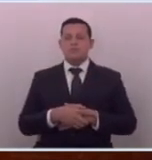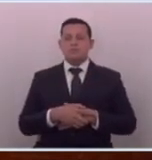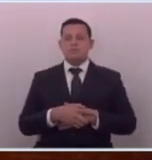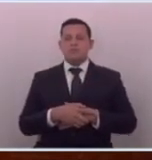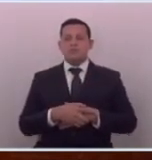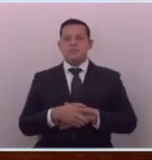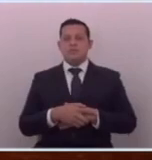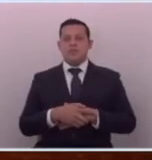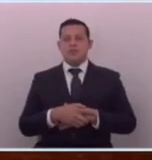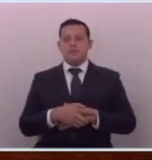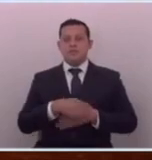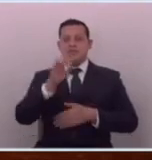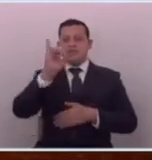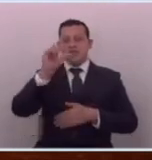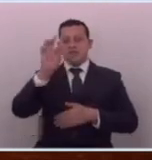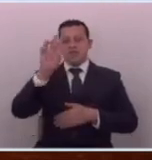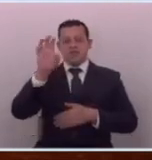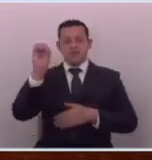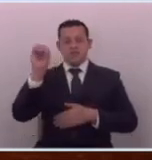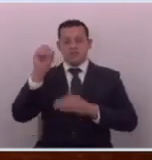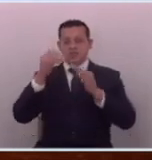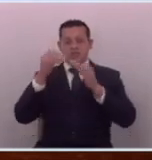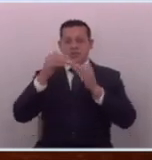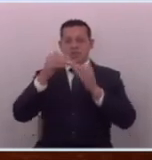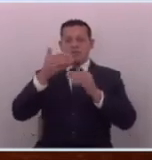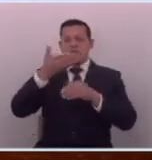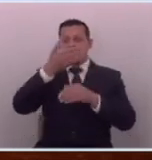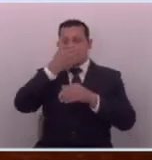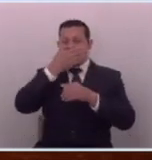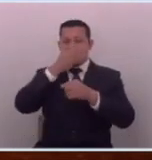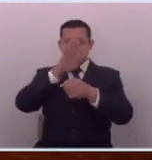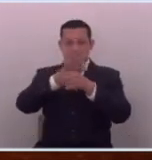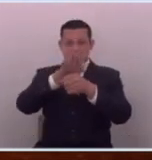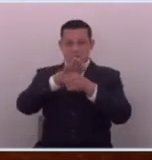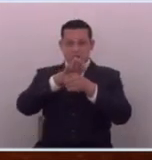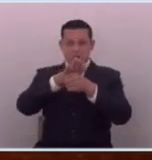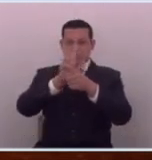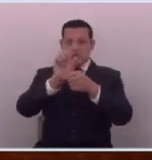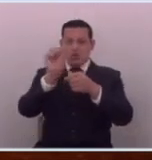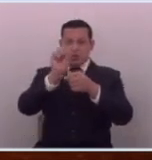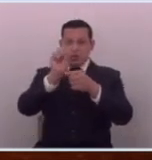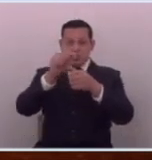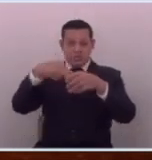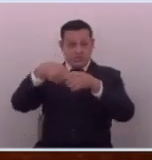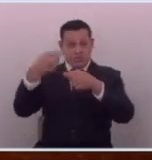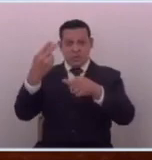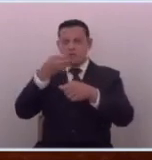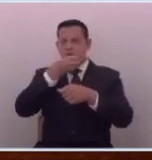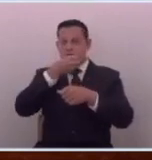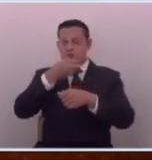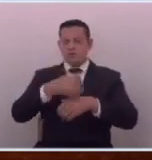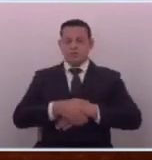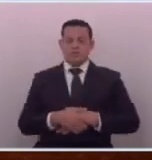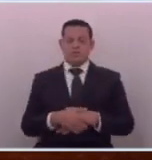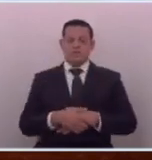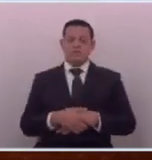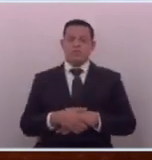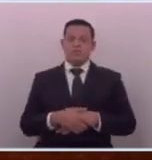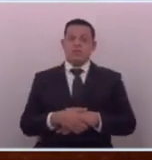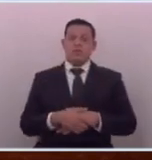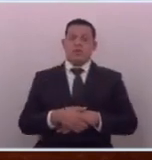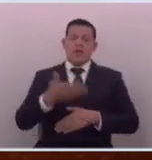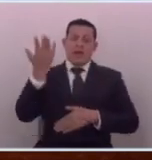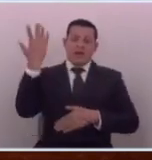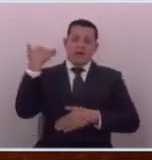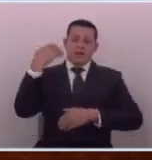los filtros son como coladores que quieren dejar pasar alguna información claro en